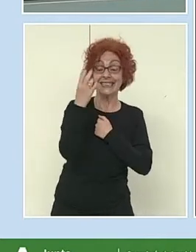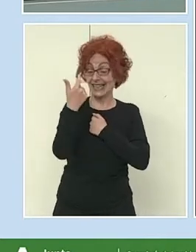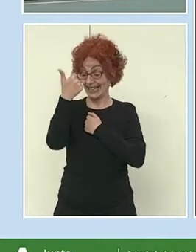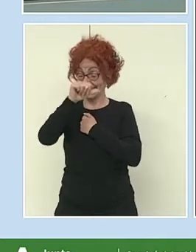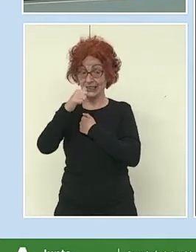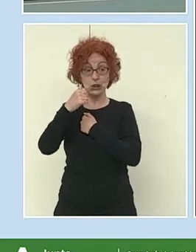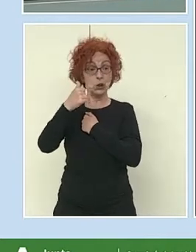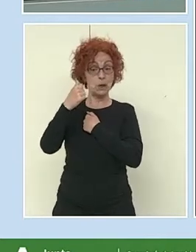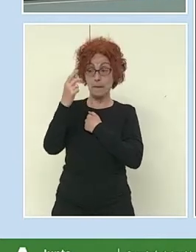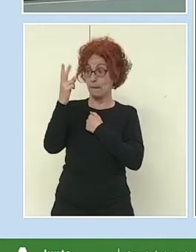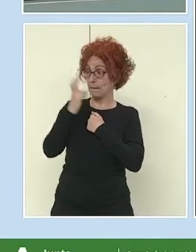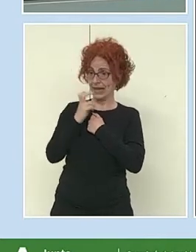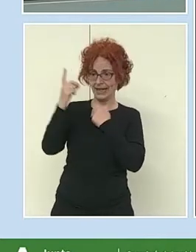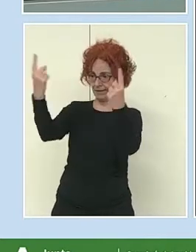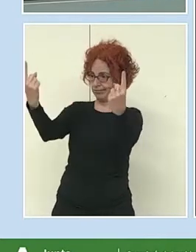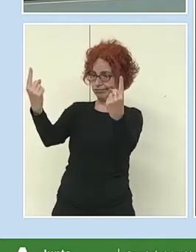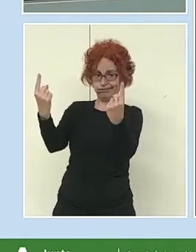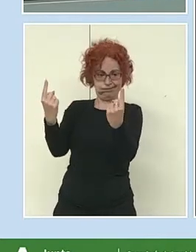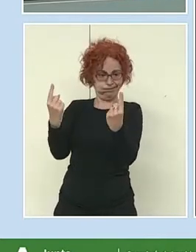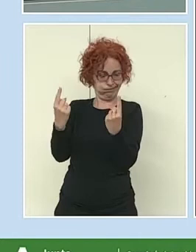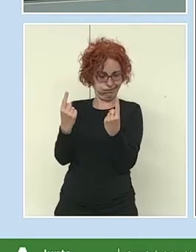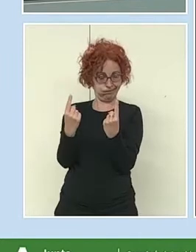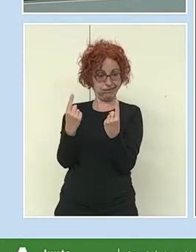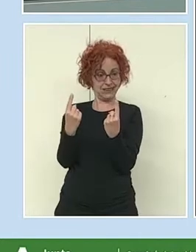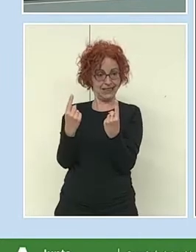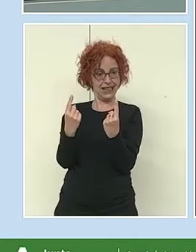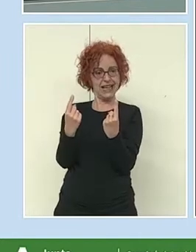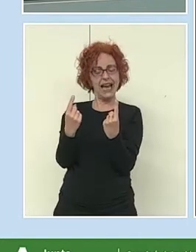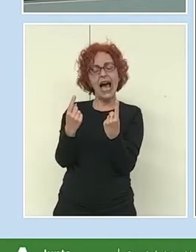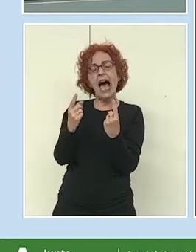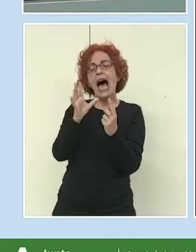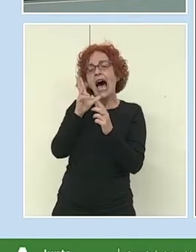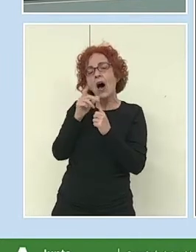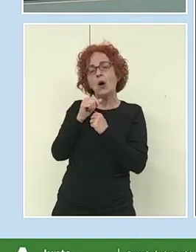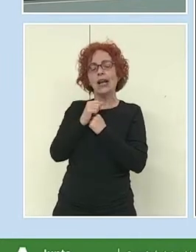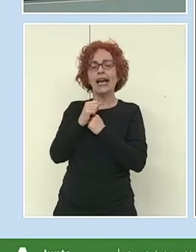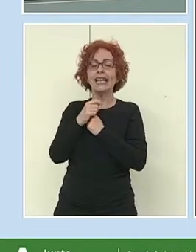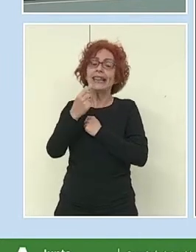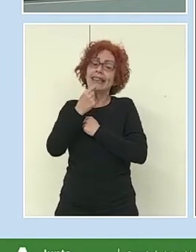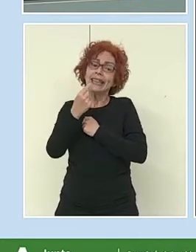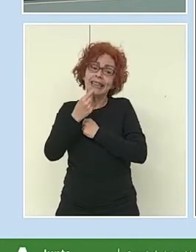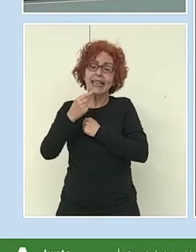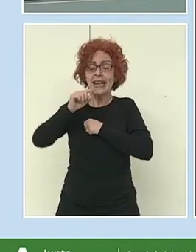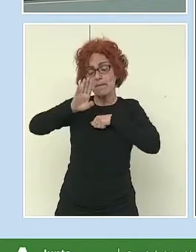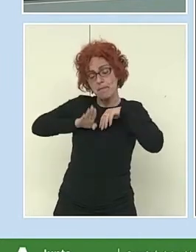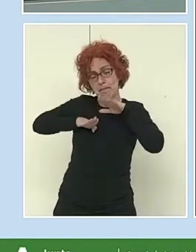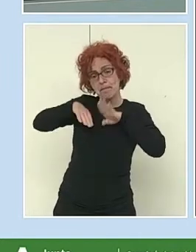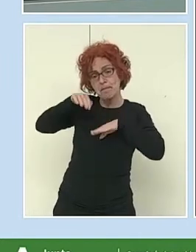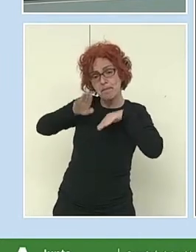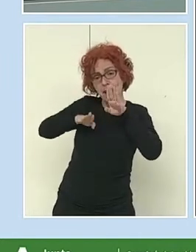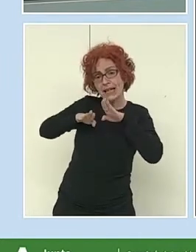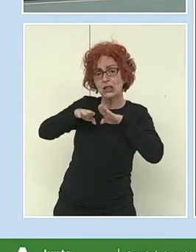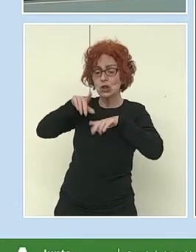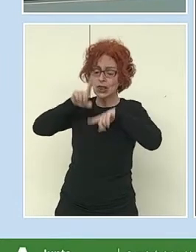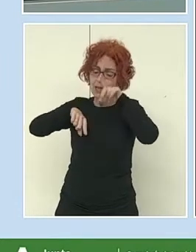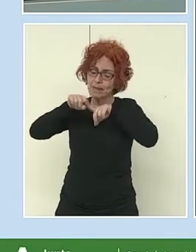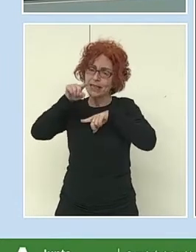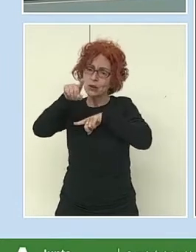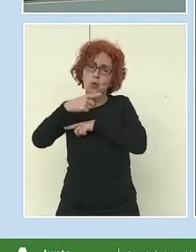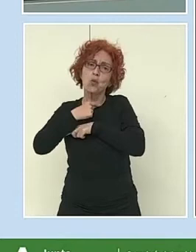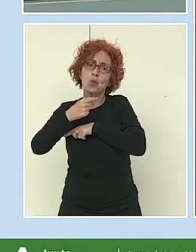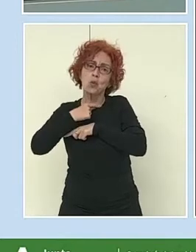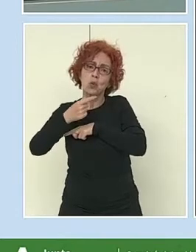hacer los hombres y las mujeres en sus profesiones, tienen que, bueno, indicarle en cuanto a su orientación profesional.